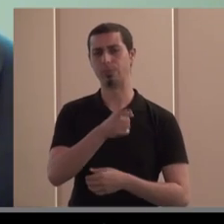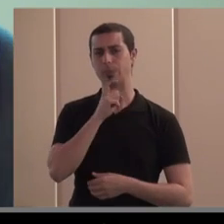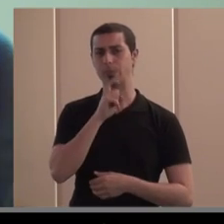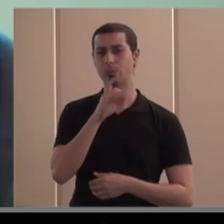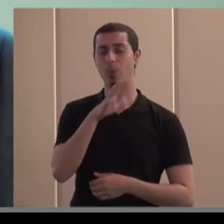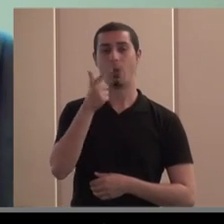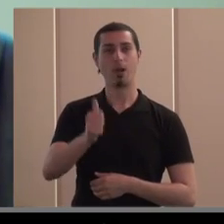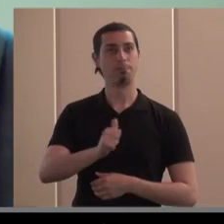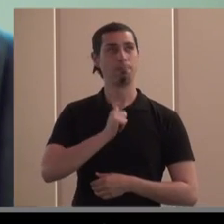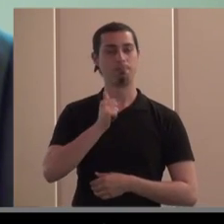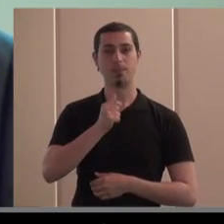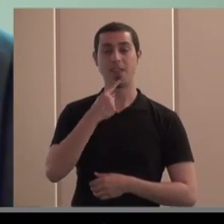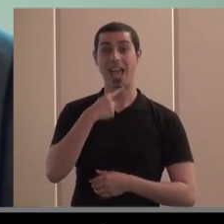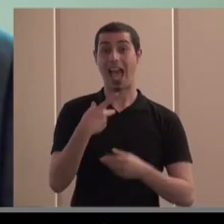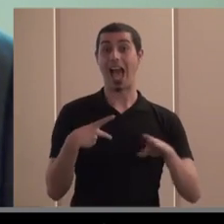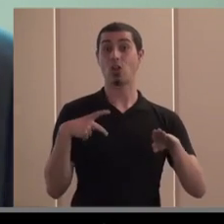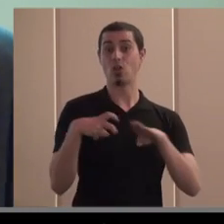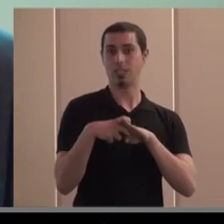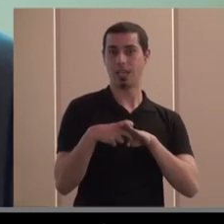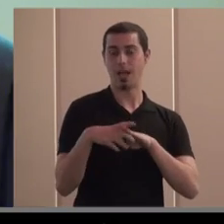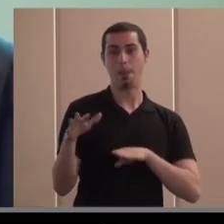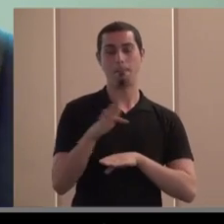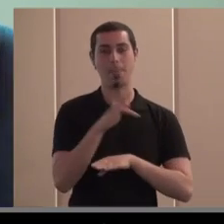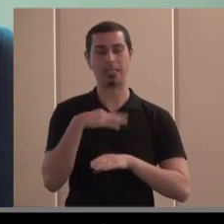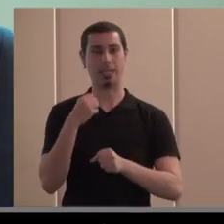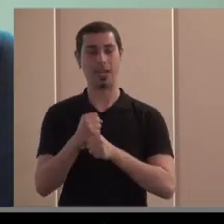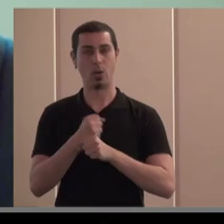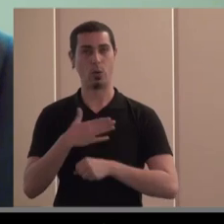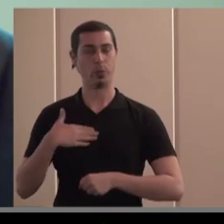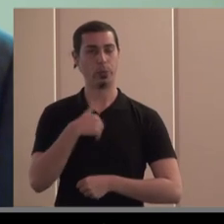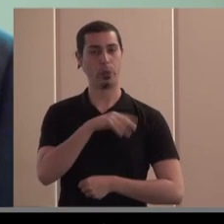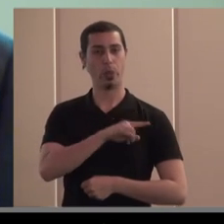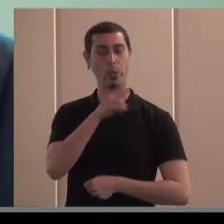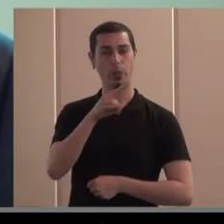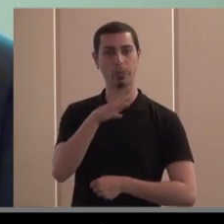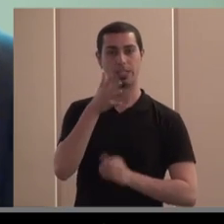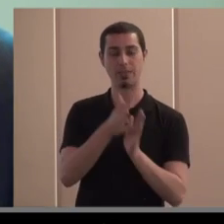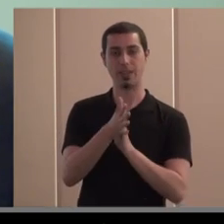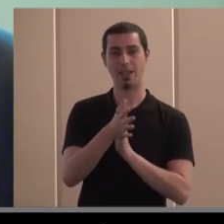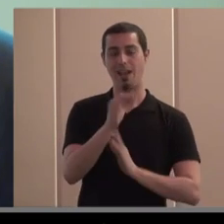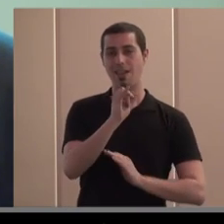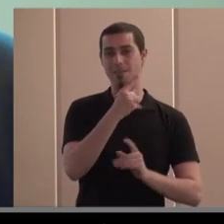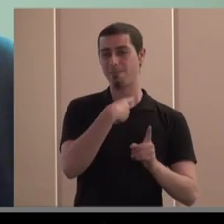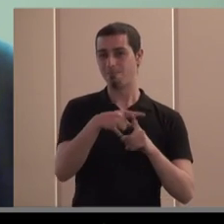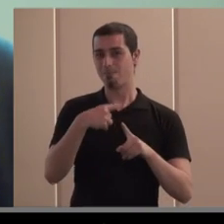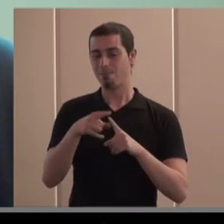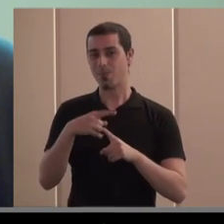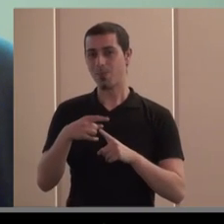la coincidencia esa de ser accionista y además de ser trabajador hace que muchas veces todas esas cuestiones se